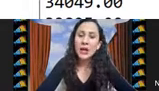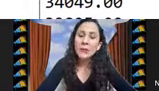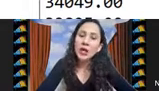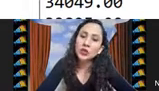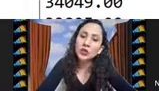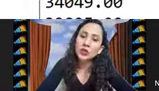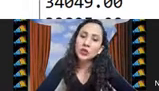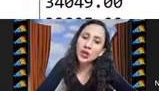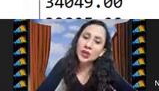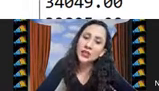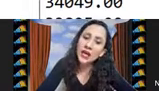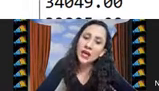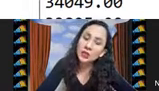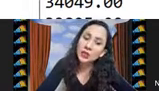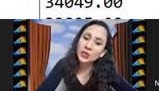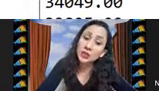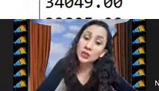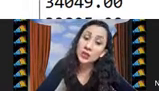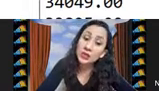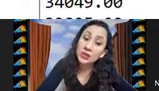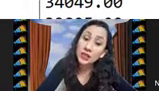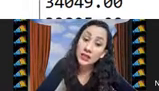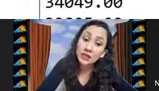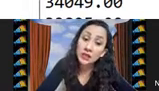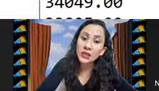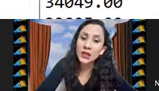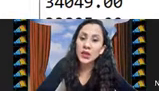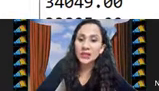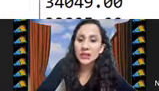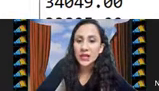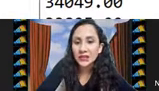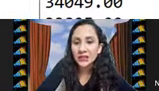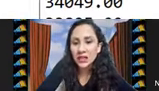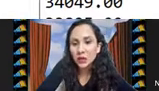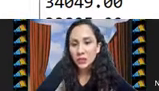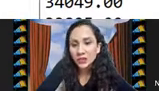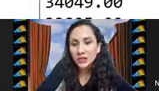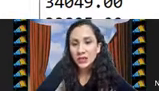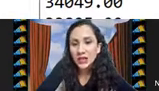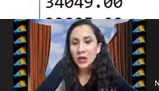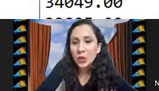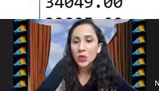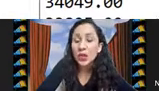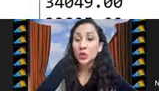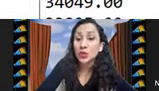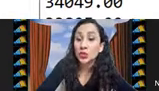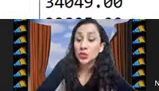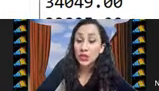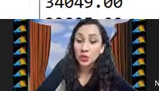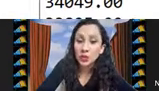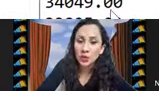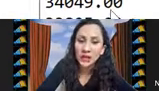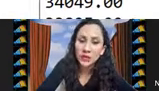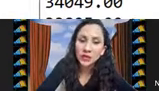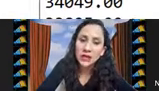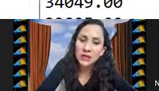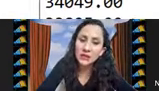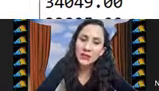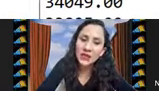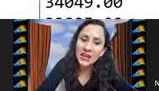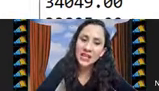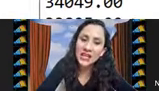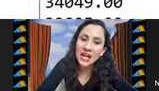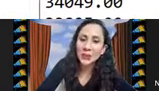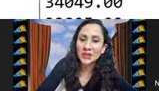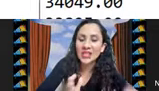la mejor solución conocida utilizo 56 contenedores y aquí están los pesos de cada uno de los 200 objetos